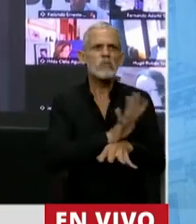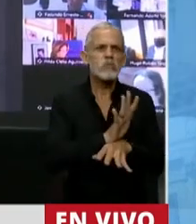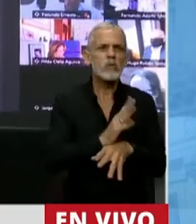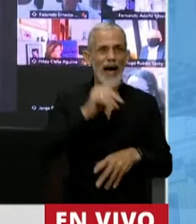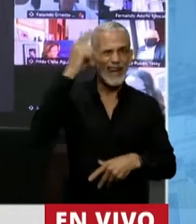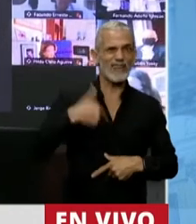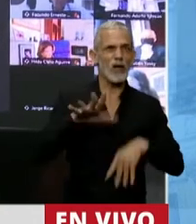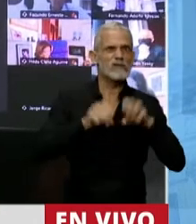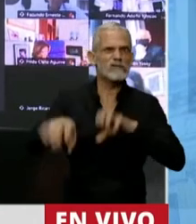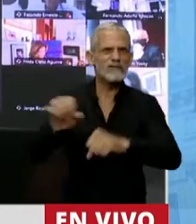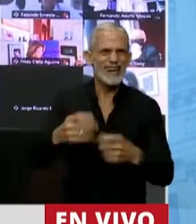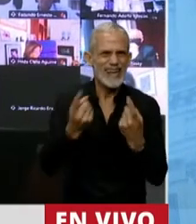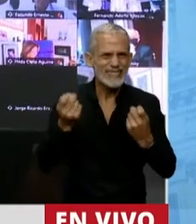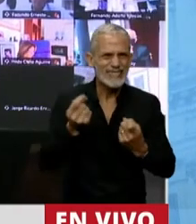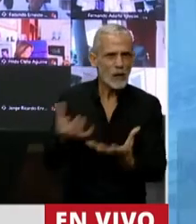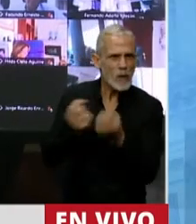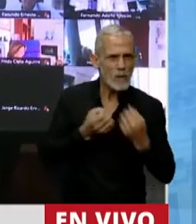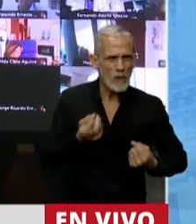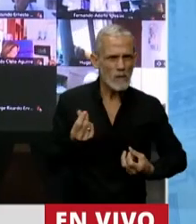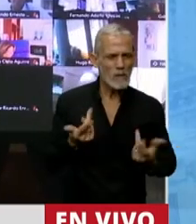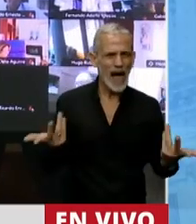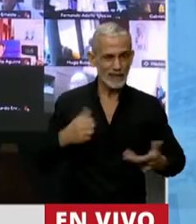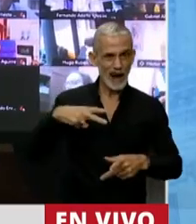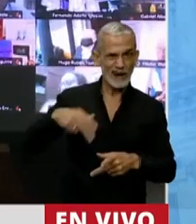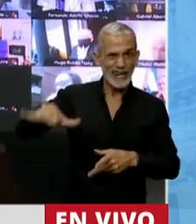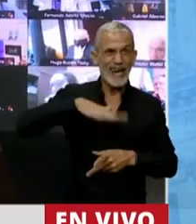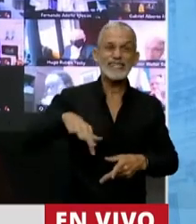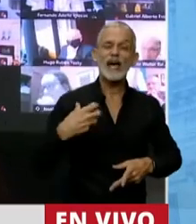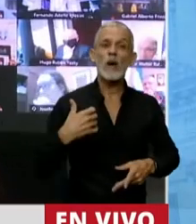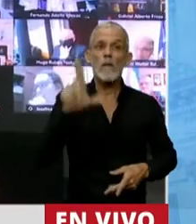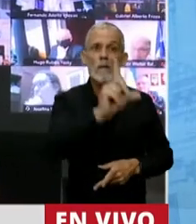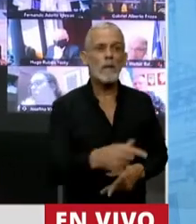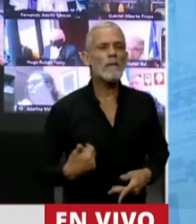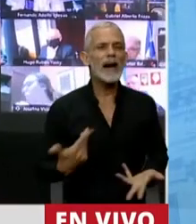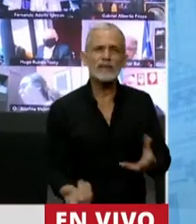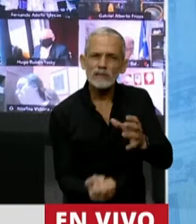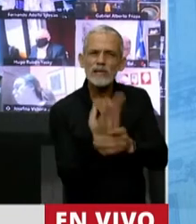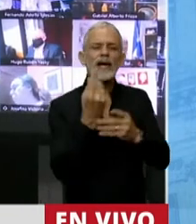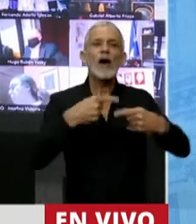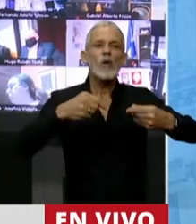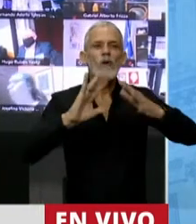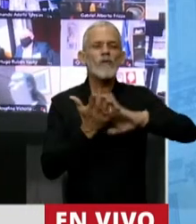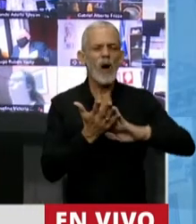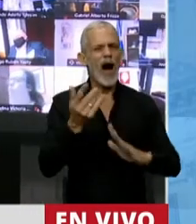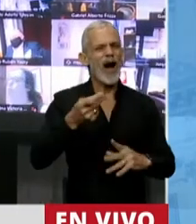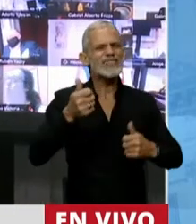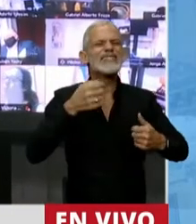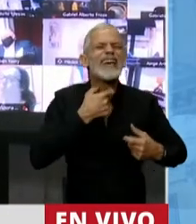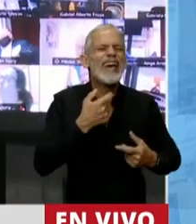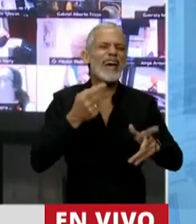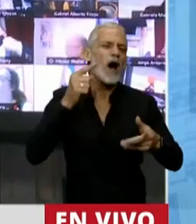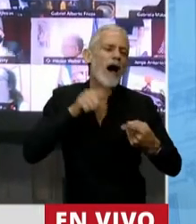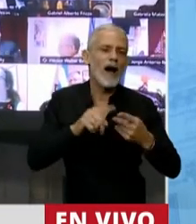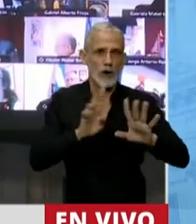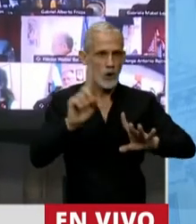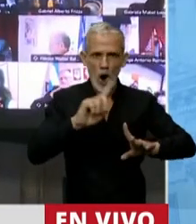del Estado que es necesario modificar. La riqueza de un país no se crea con buenas intenciones, sino